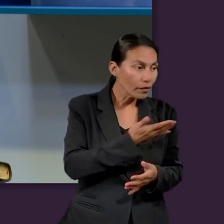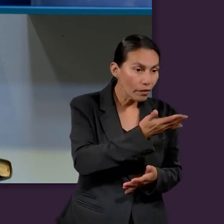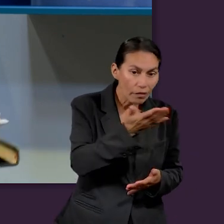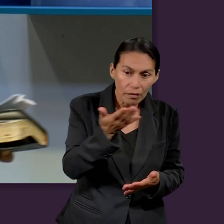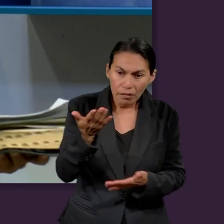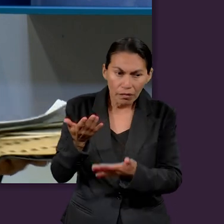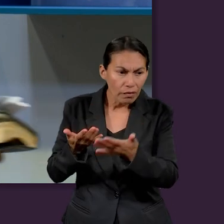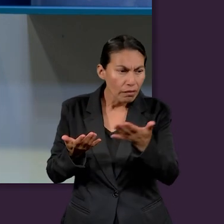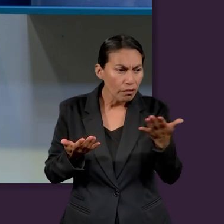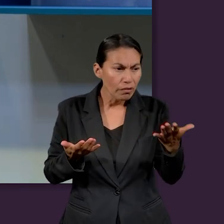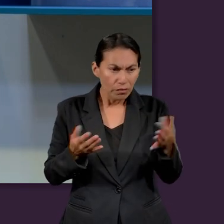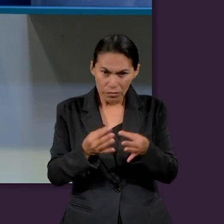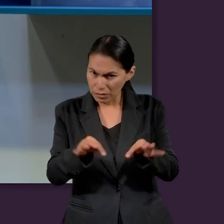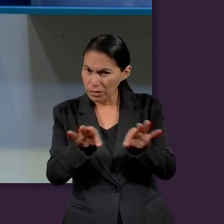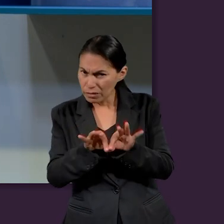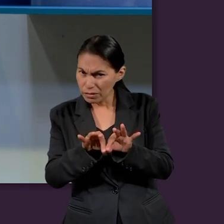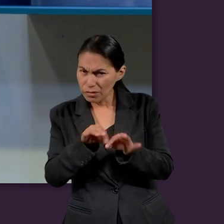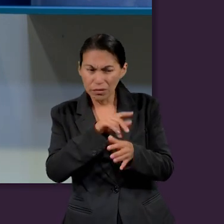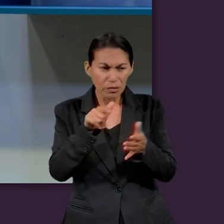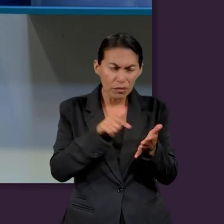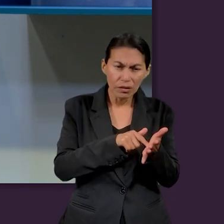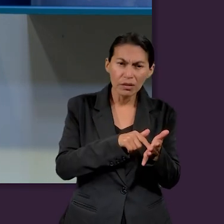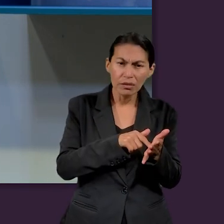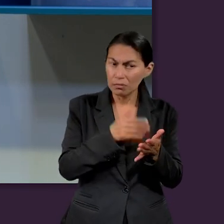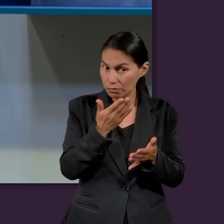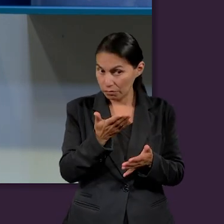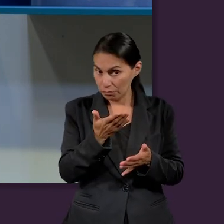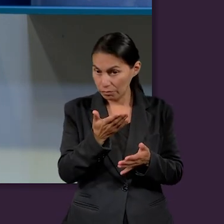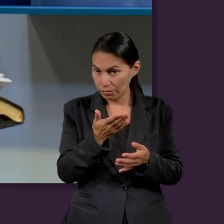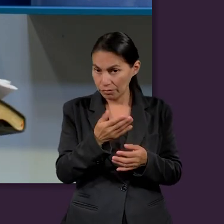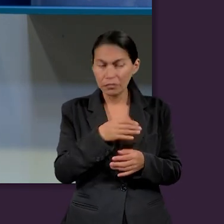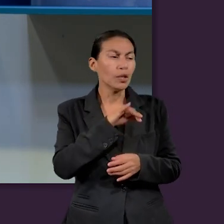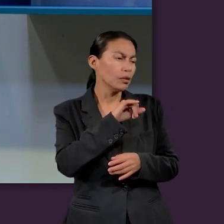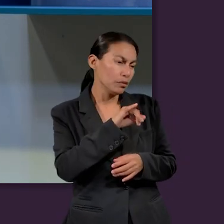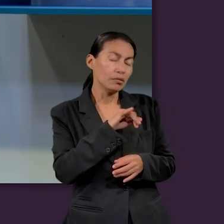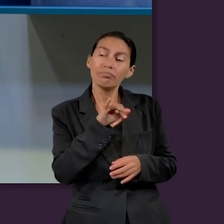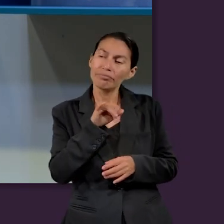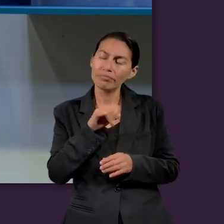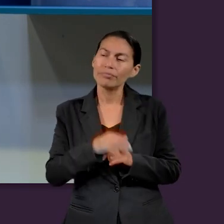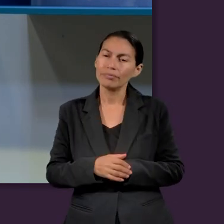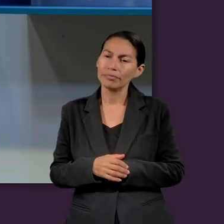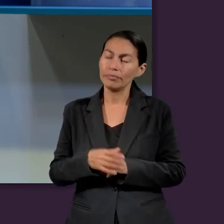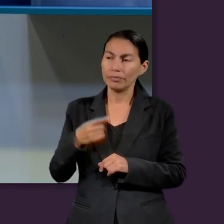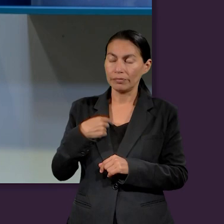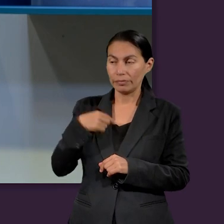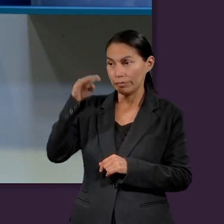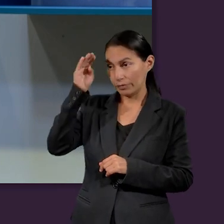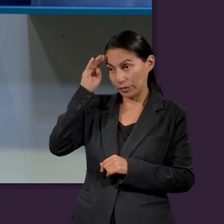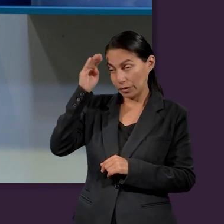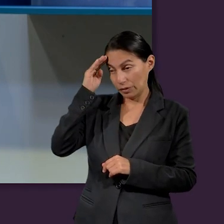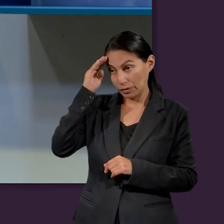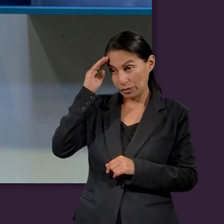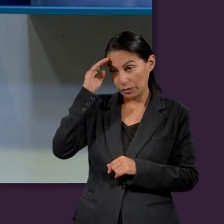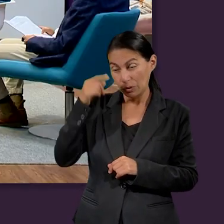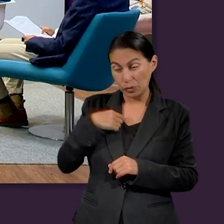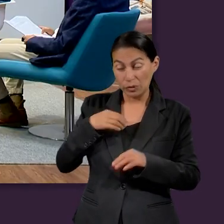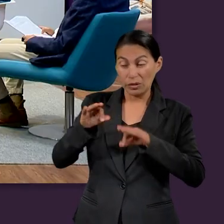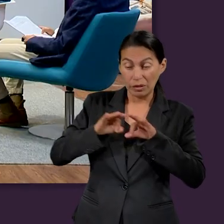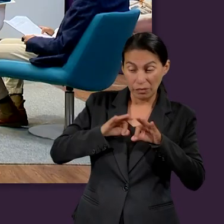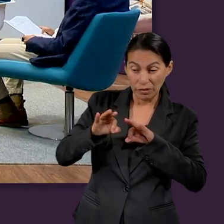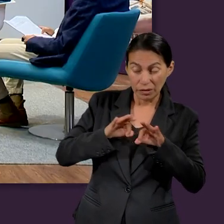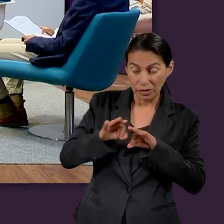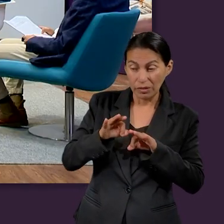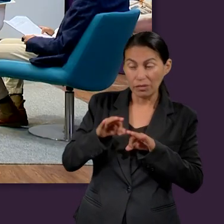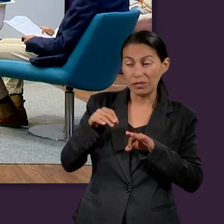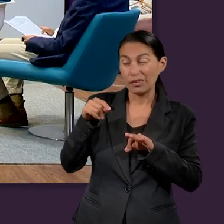ambiente, ¿es importante para ti el ambiente, el lugar? Sí, porque yo considero